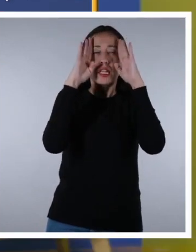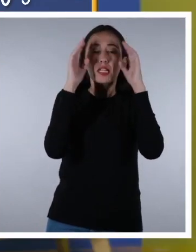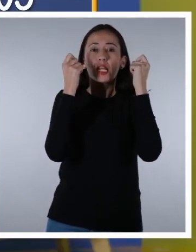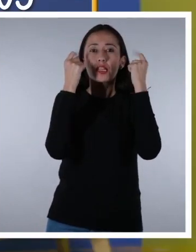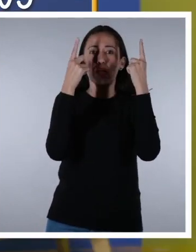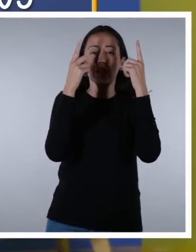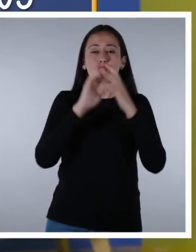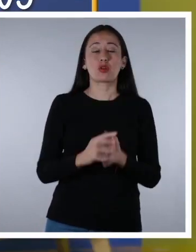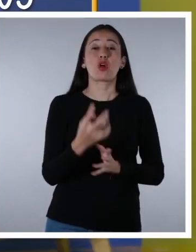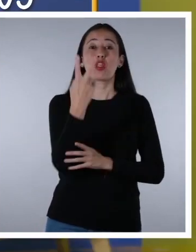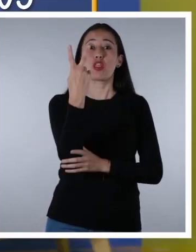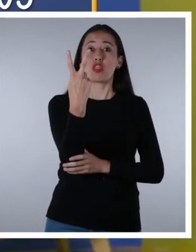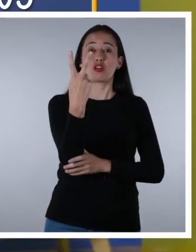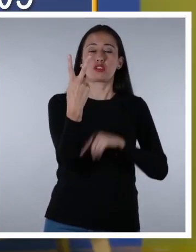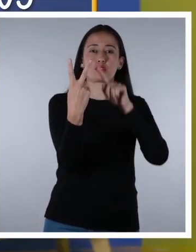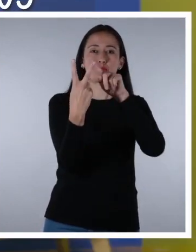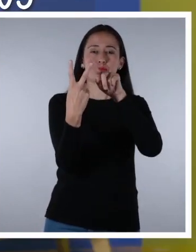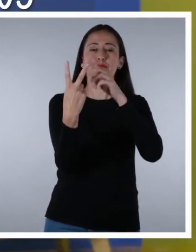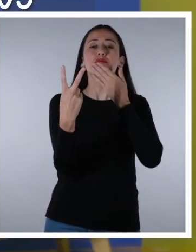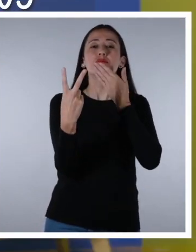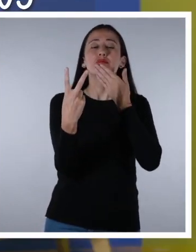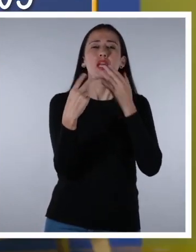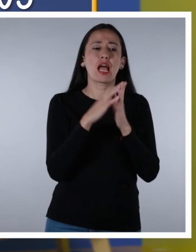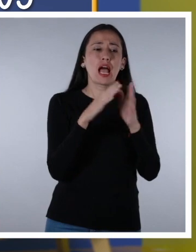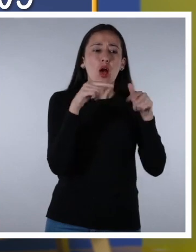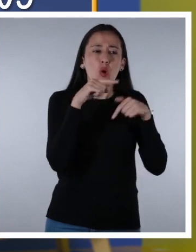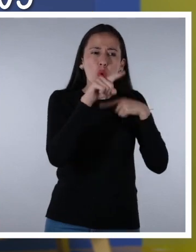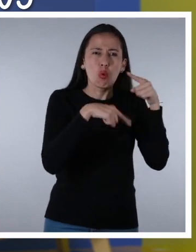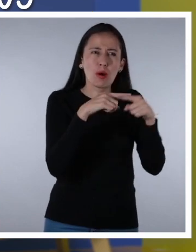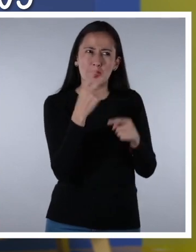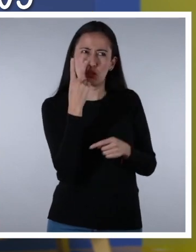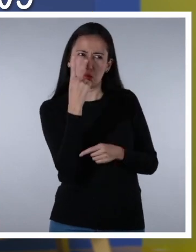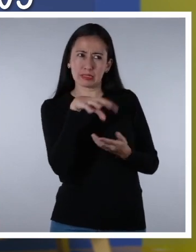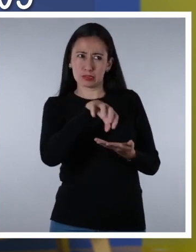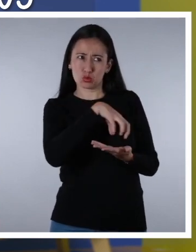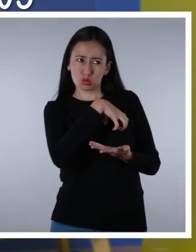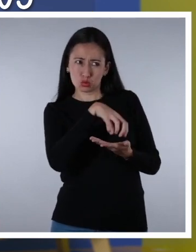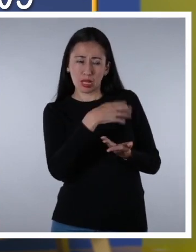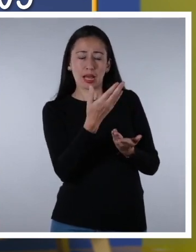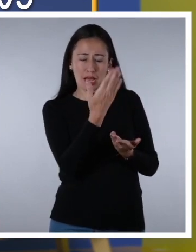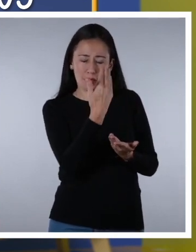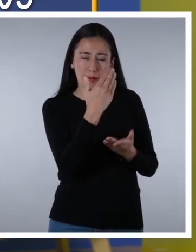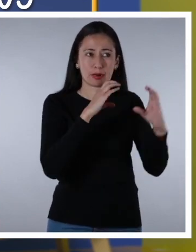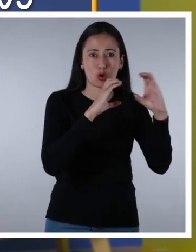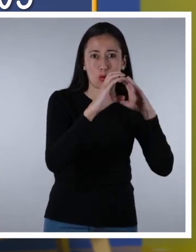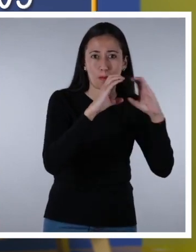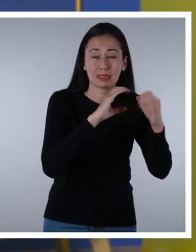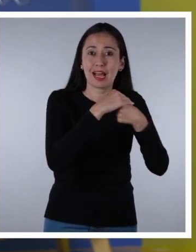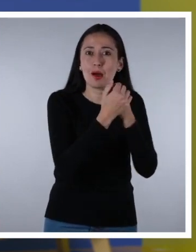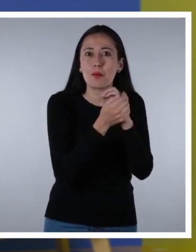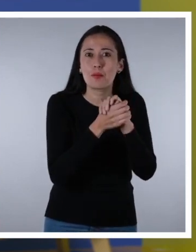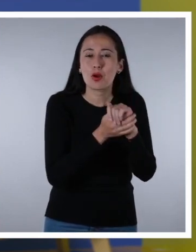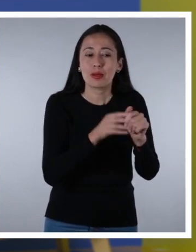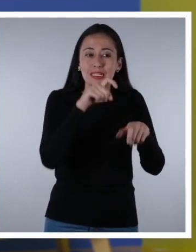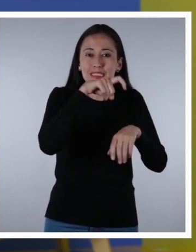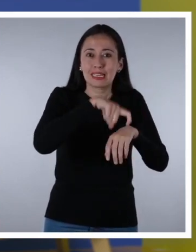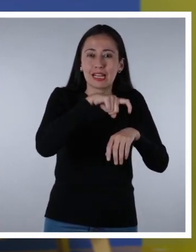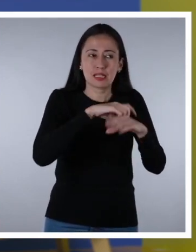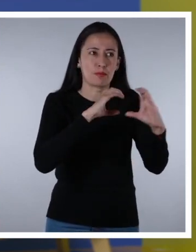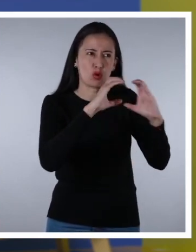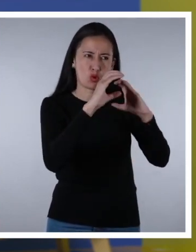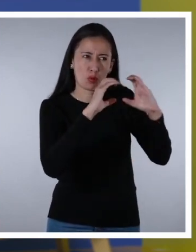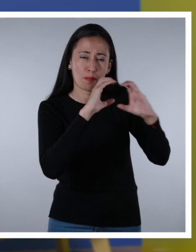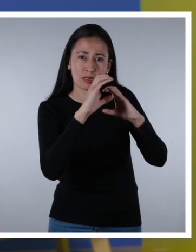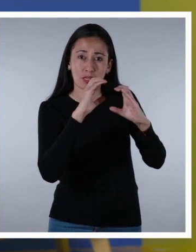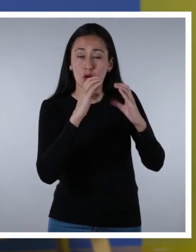Dos, aprovecha los momentos en los que surjan inquietudes o se aborde el tema de la sexualidad durante una conversación, un relato o